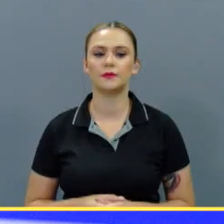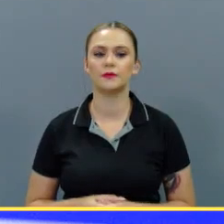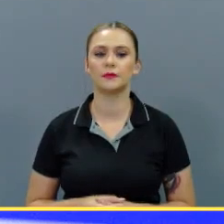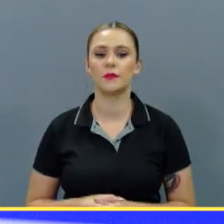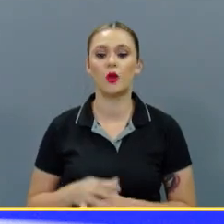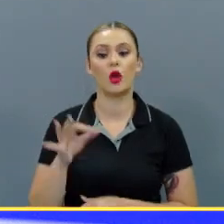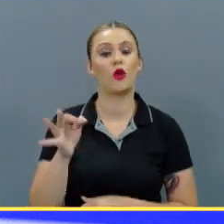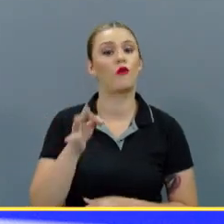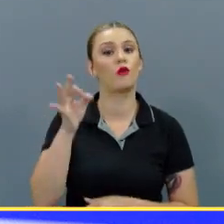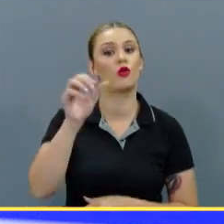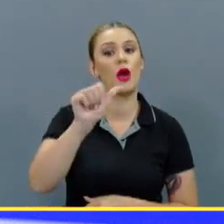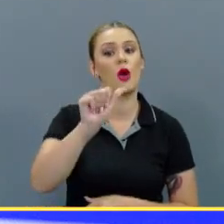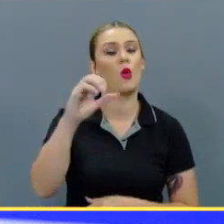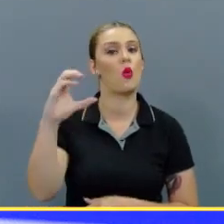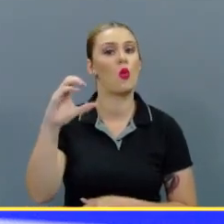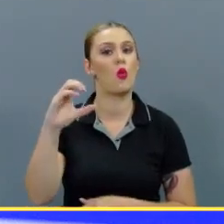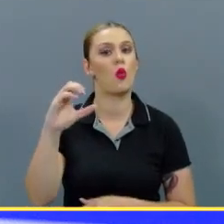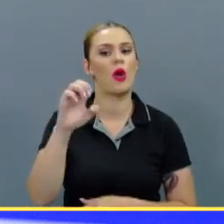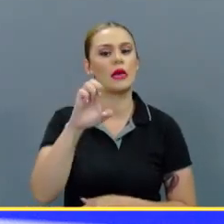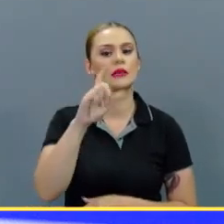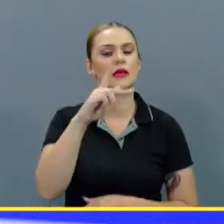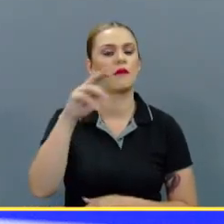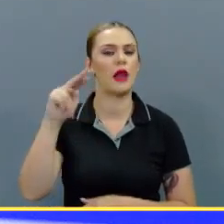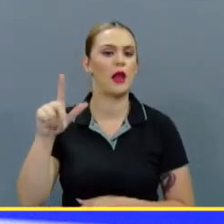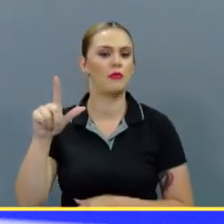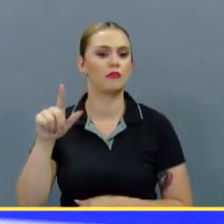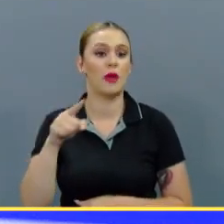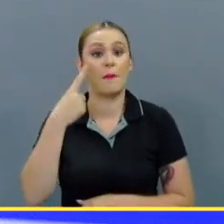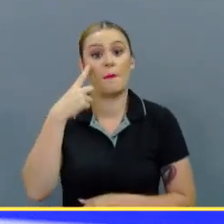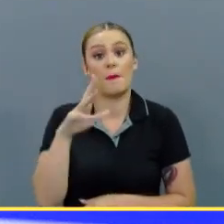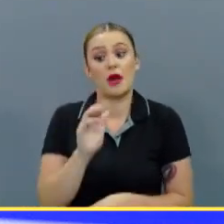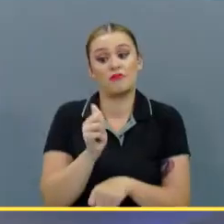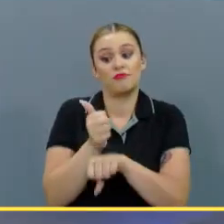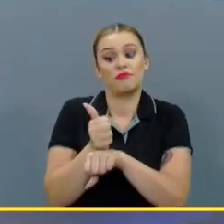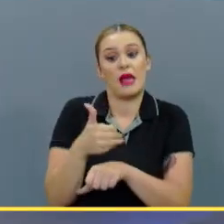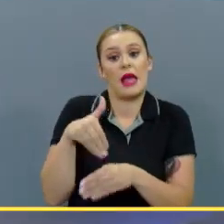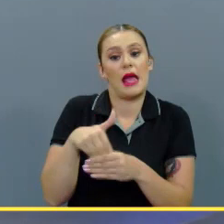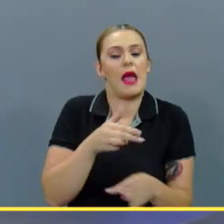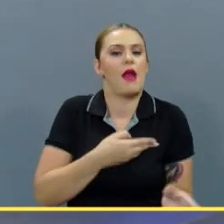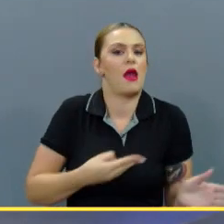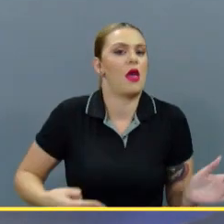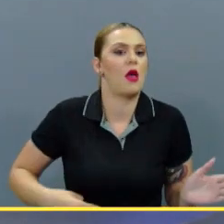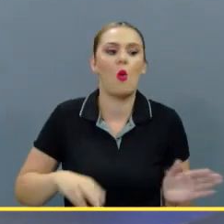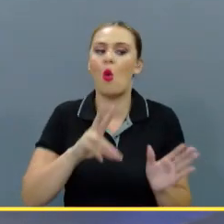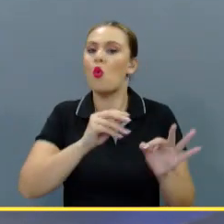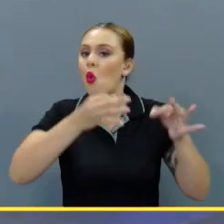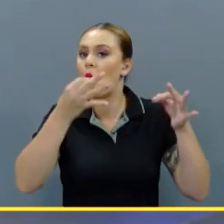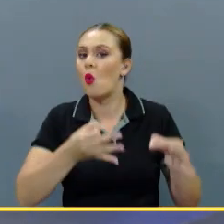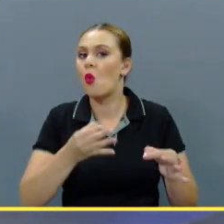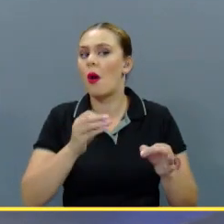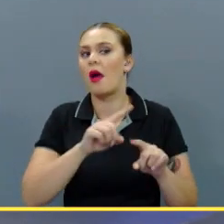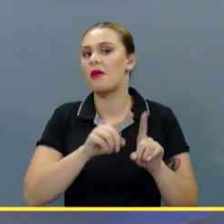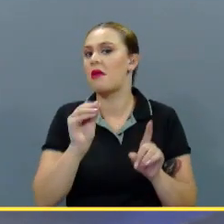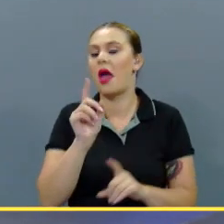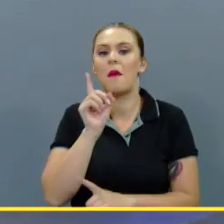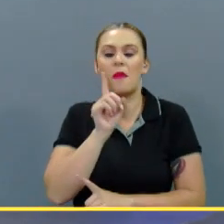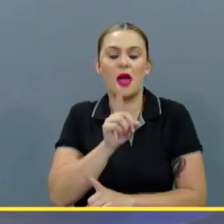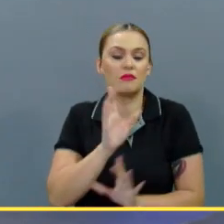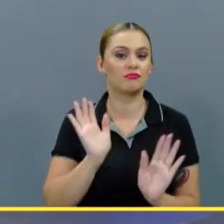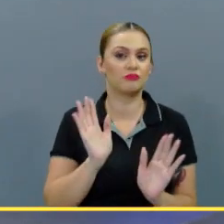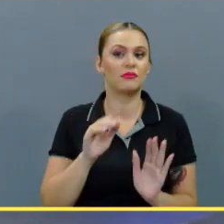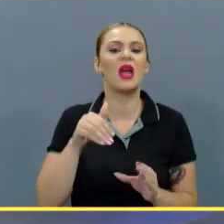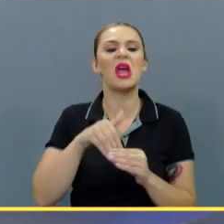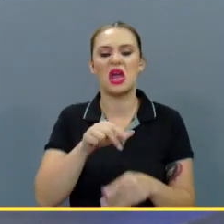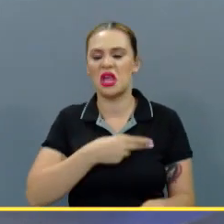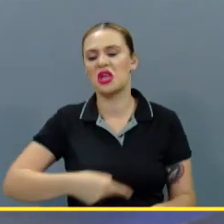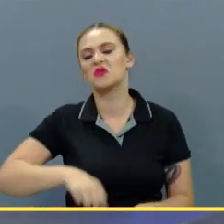El futuro de Aarón Cruz, Esquivel, parece que lo pone en herediano, nadie lo confirma, nadie lo desmiente. Sí, sí, en herediano,